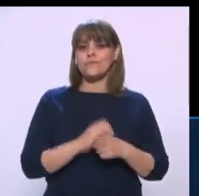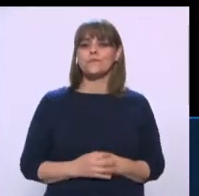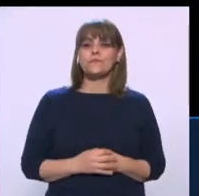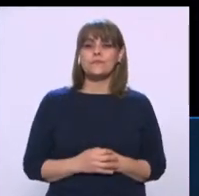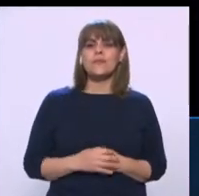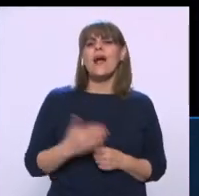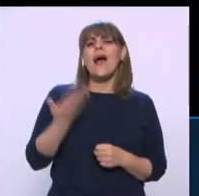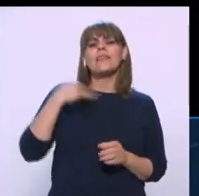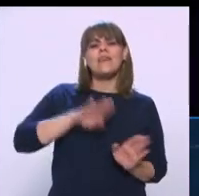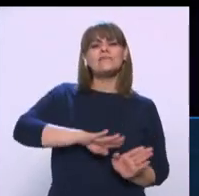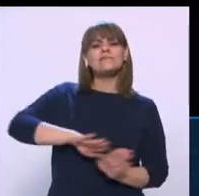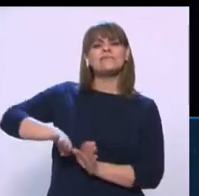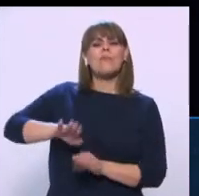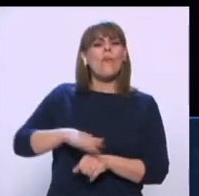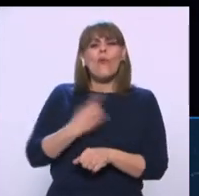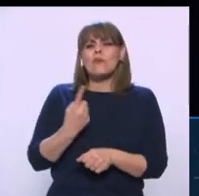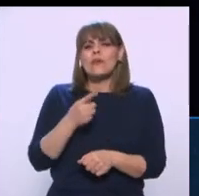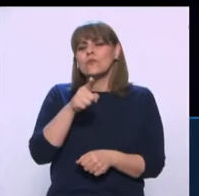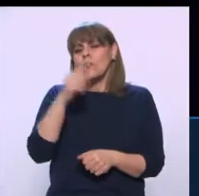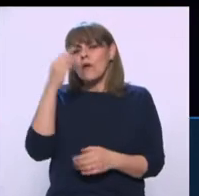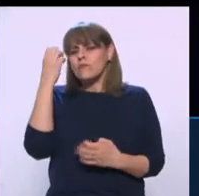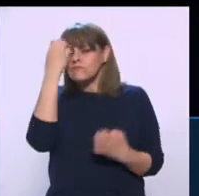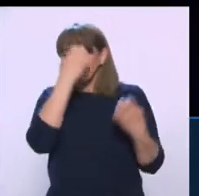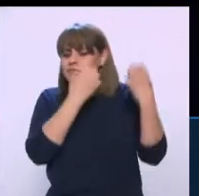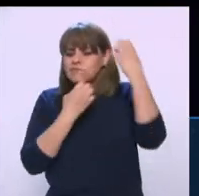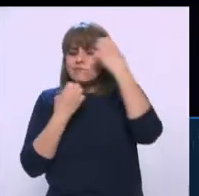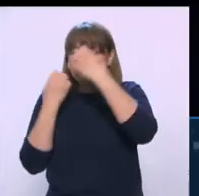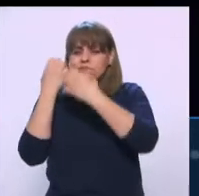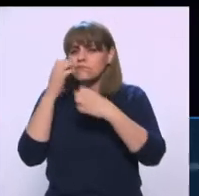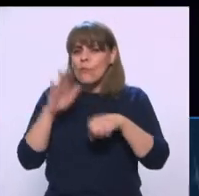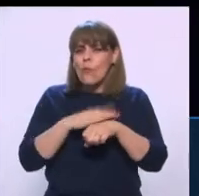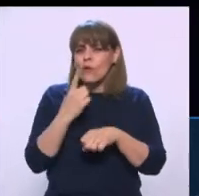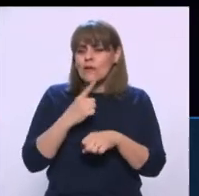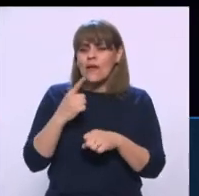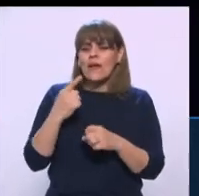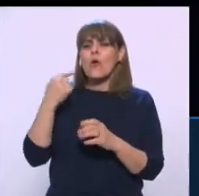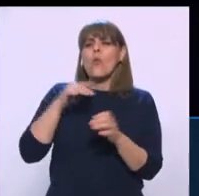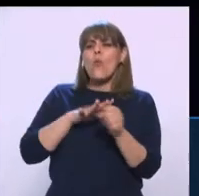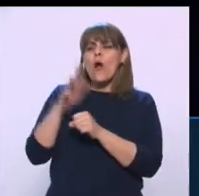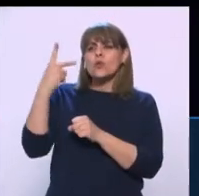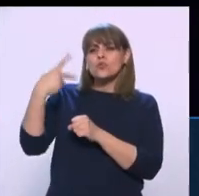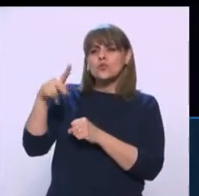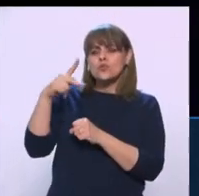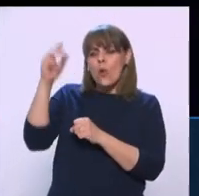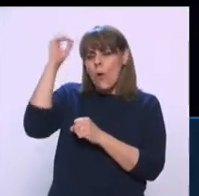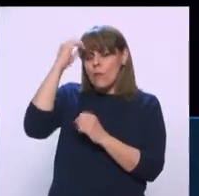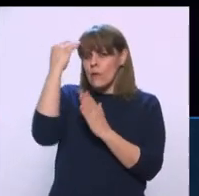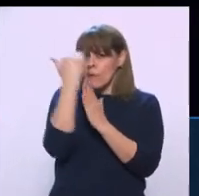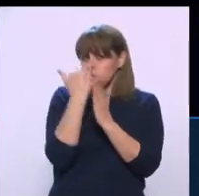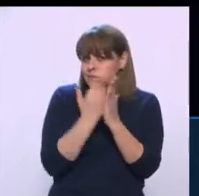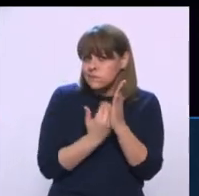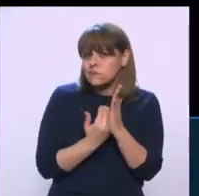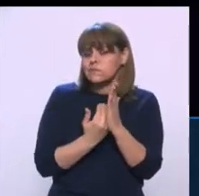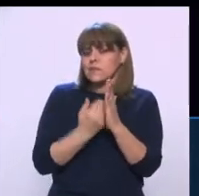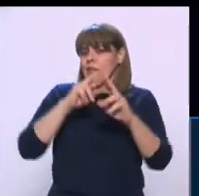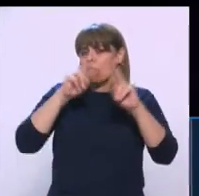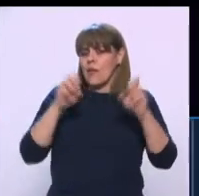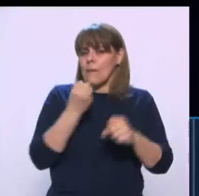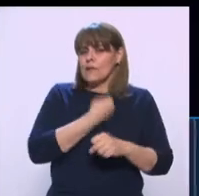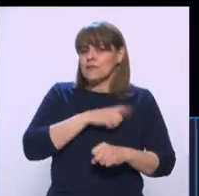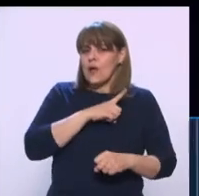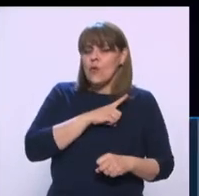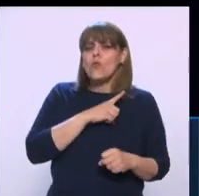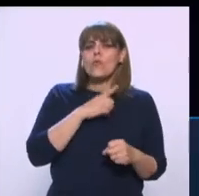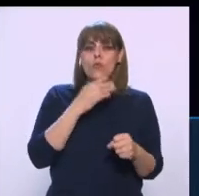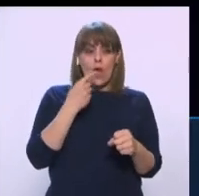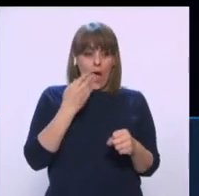desestimados, Simón? ¿Cuál sería tu diagnóstico de cuáles eran los criterios de la política pública en materia de salud y hacia